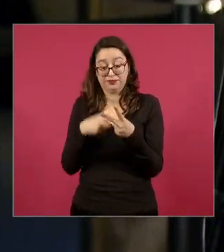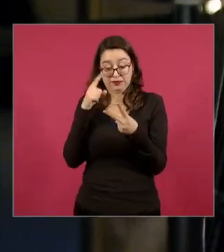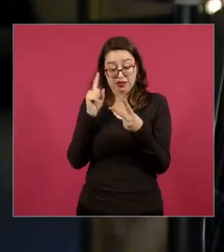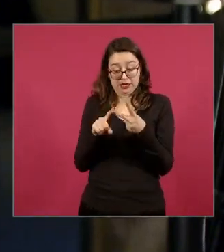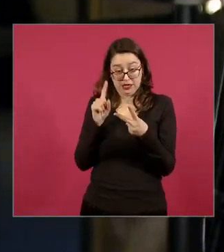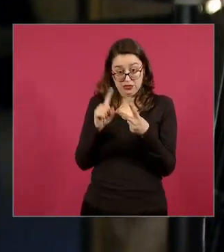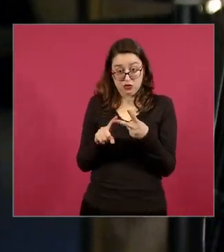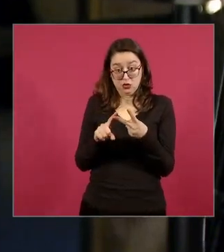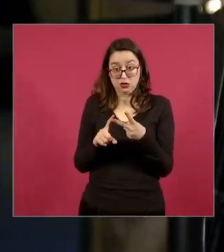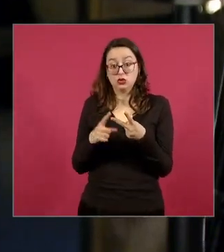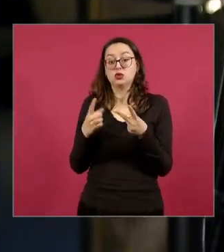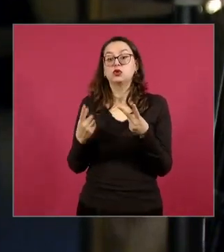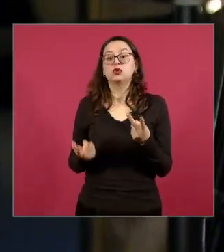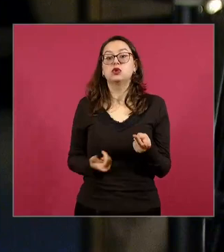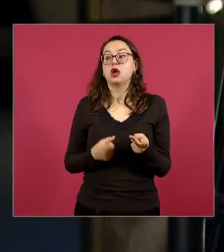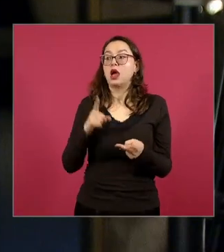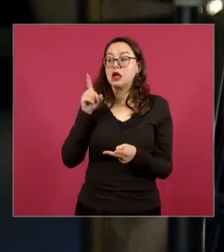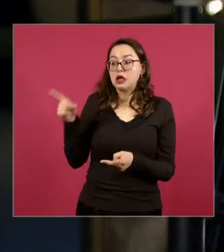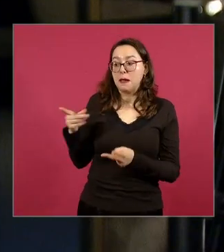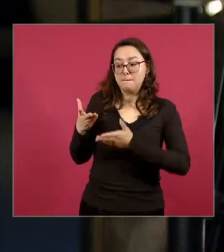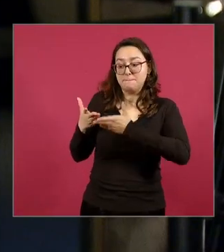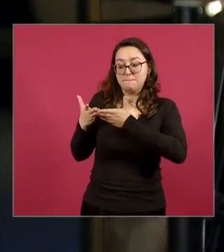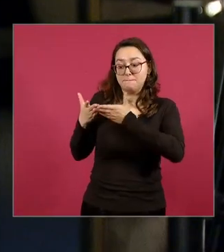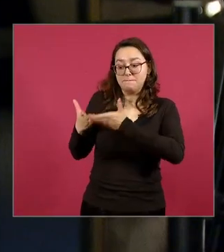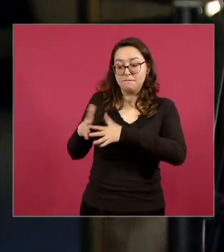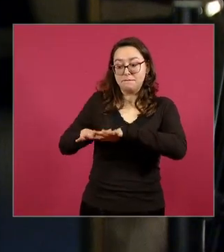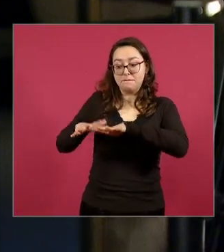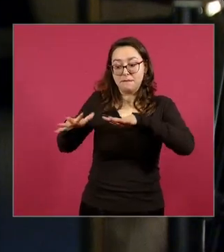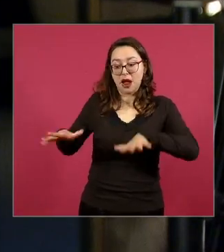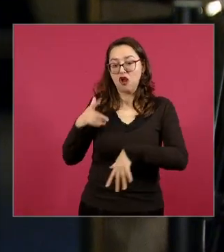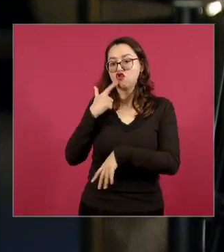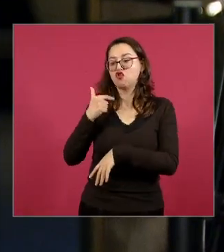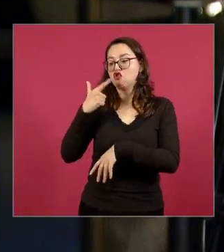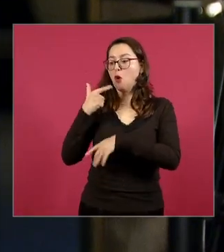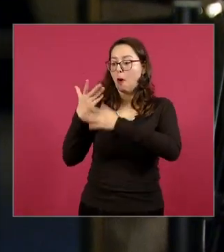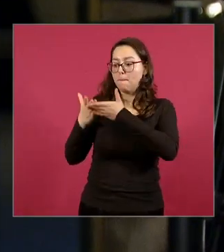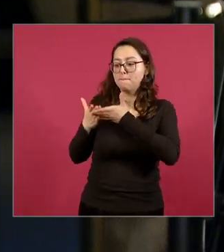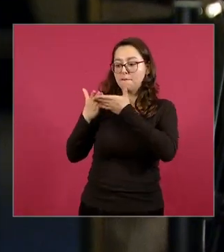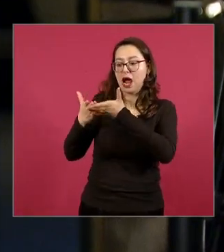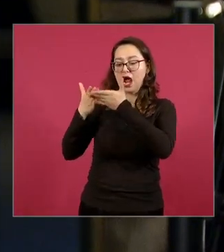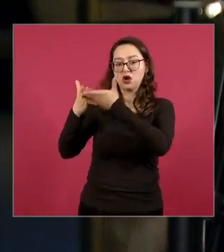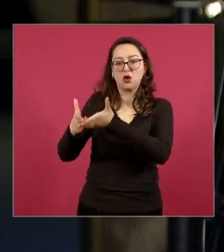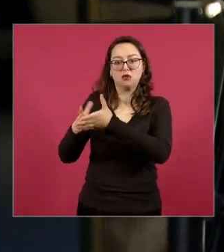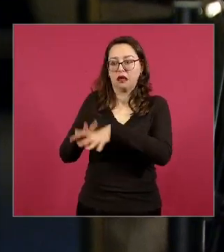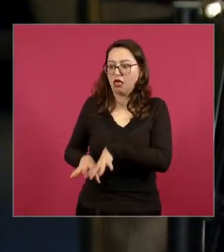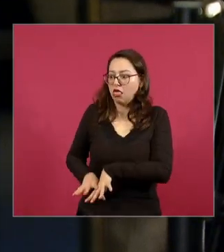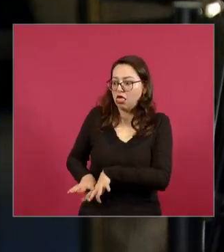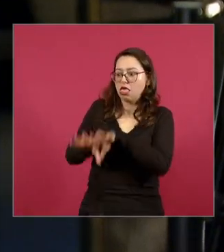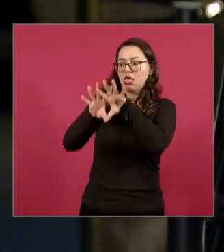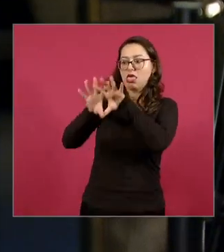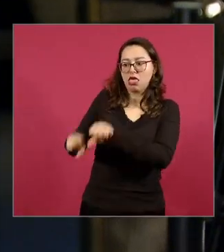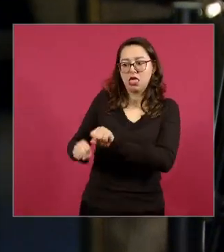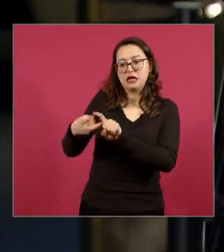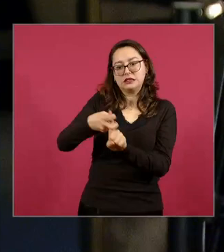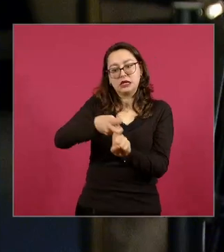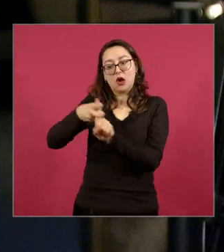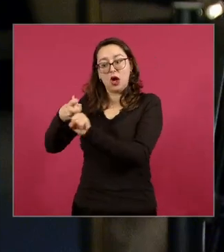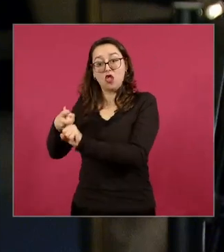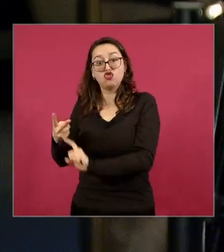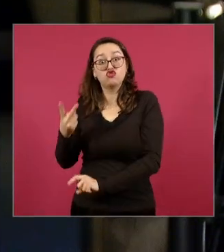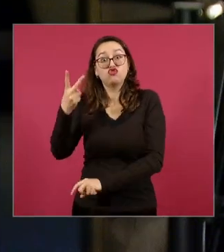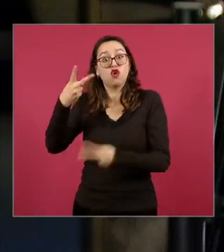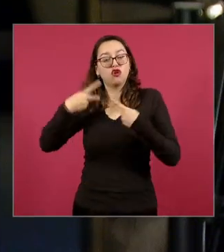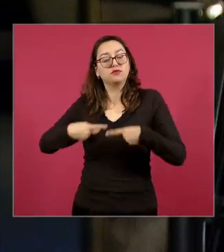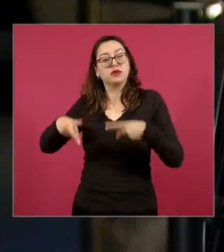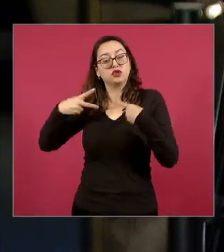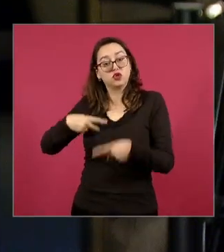en el tema del secuestro de un buque en el Mar Rojo y también que nos comente si hay posibilidad de que algunos mexicanos